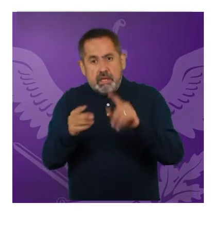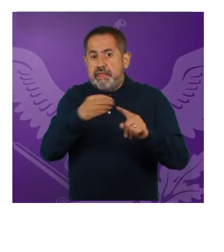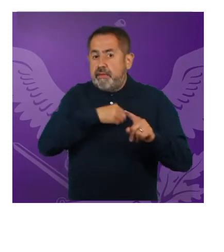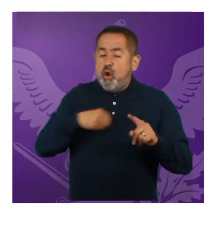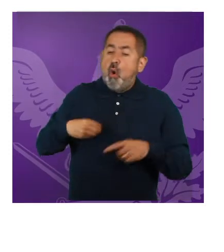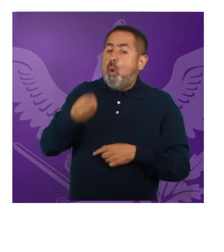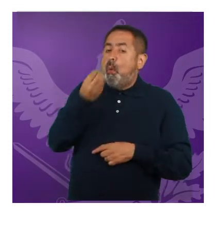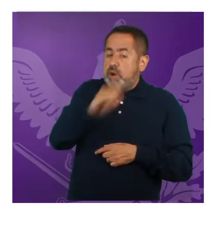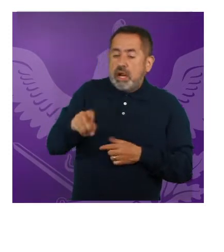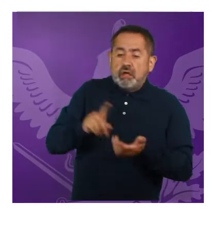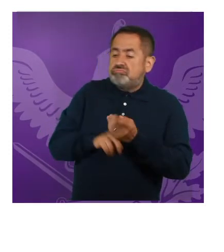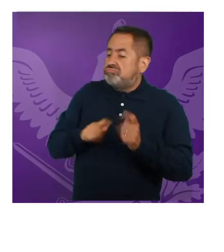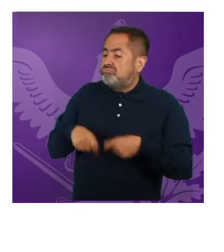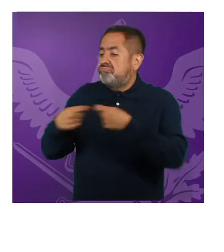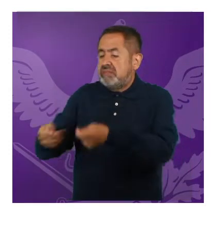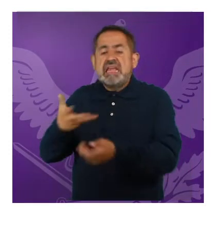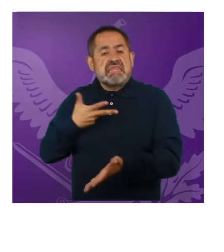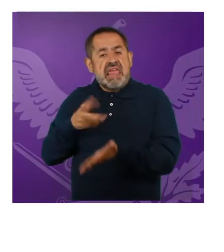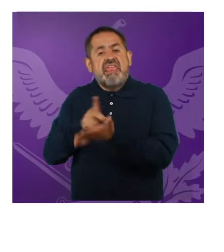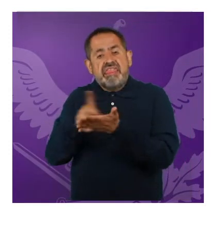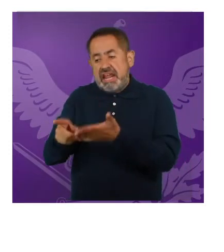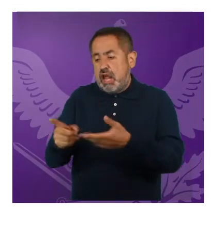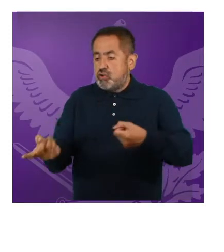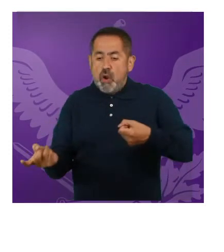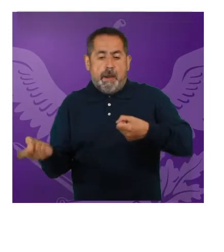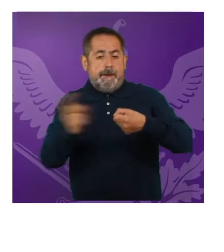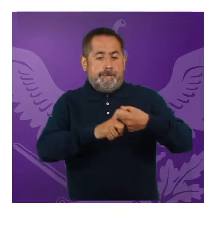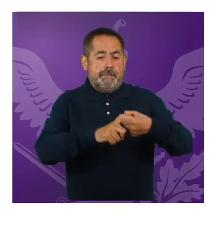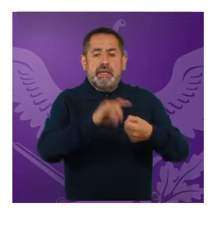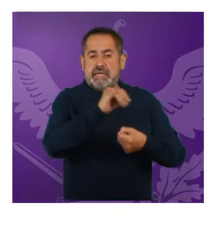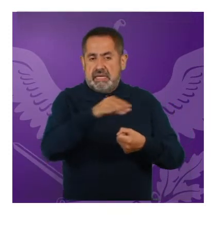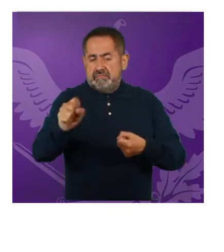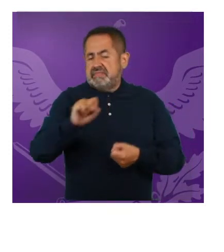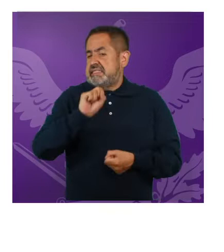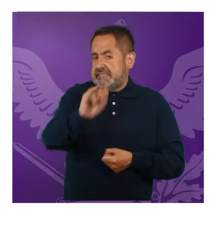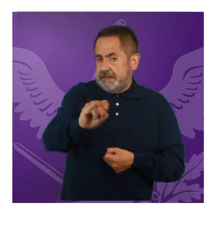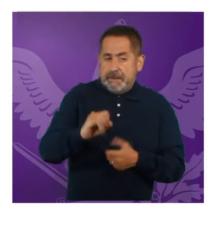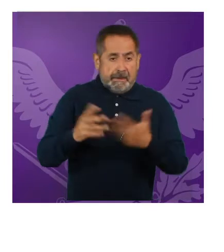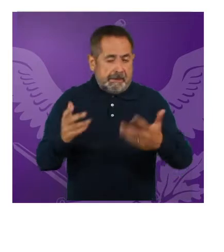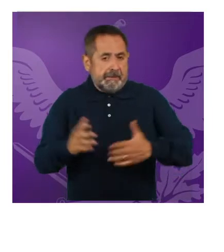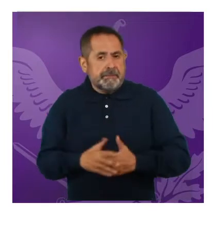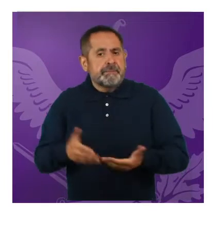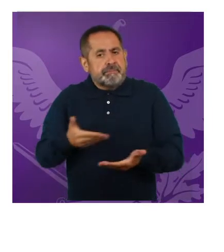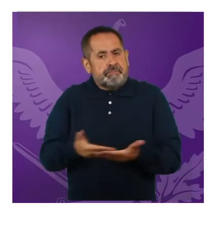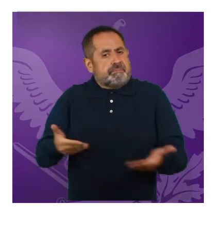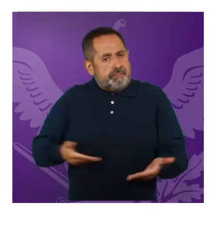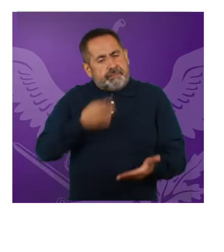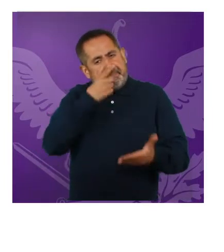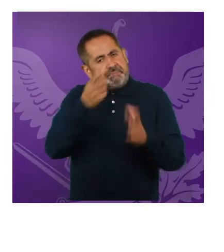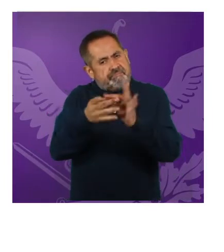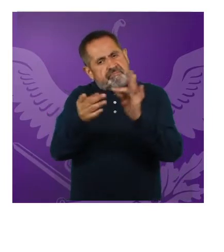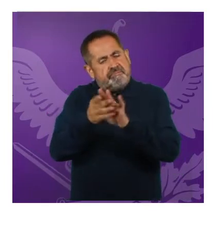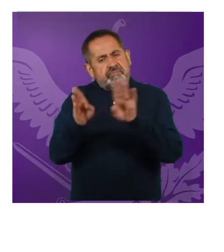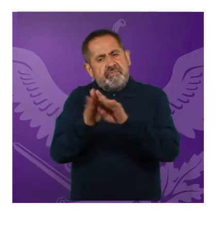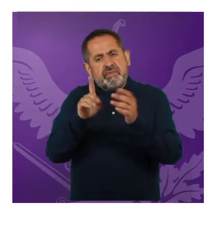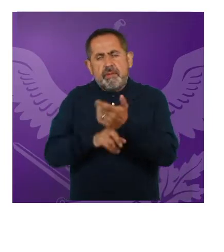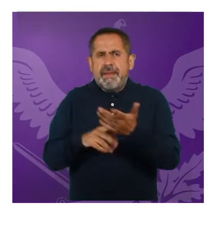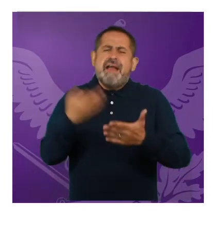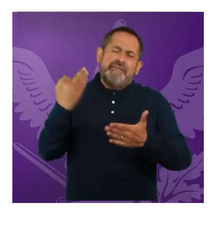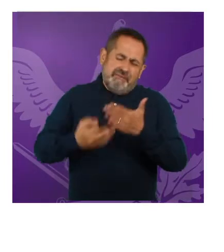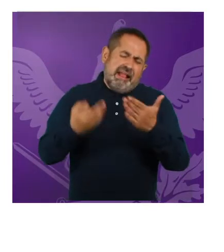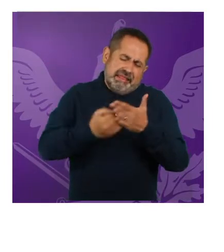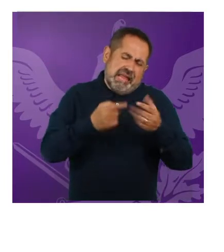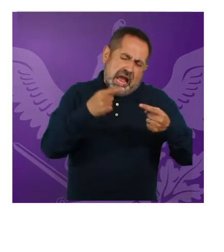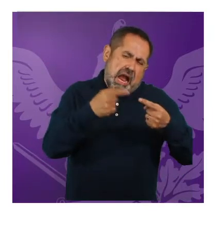para hacer obligatoria este derecho para las trabajadoras del hogar. Entonces, hoy podemos hablar de